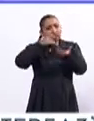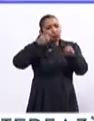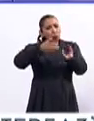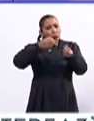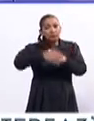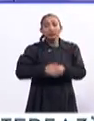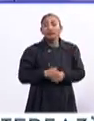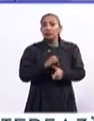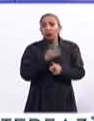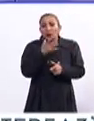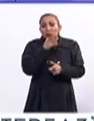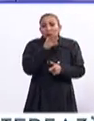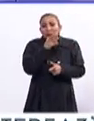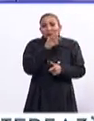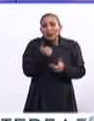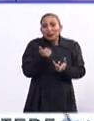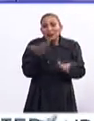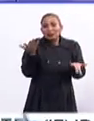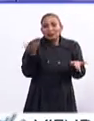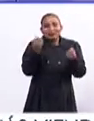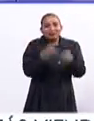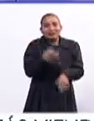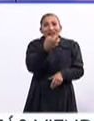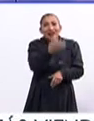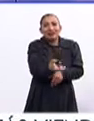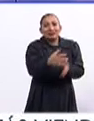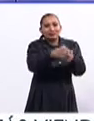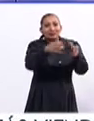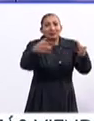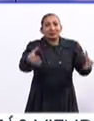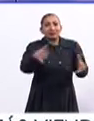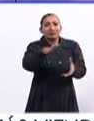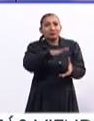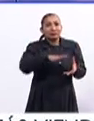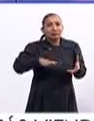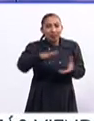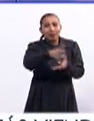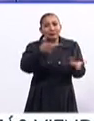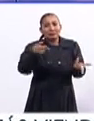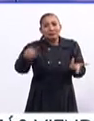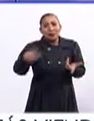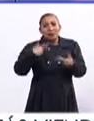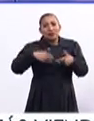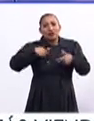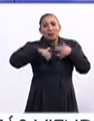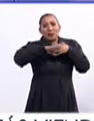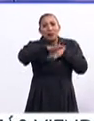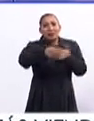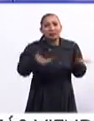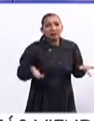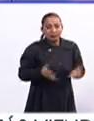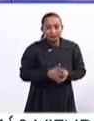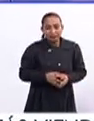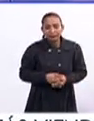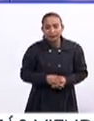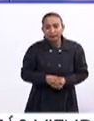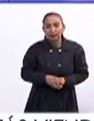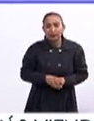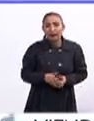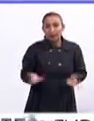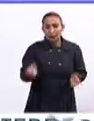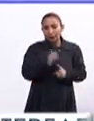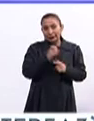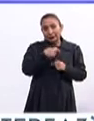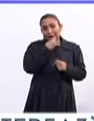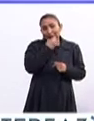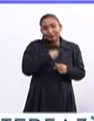mucho. Entonces, no puedes desperdiciar esa gran parte de los inmigrantes. Entonces, quiera